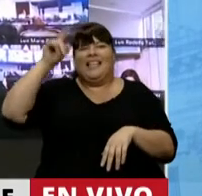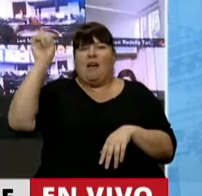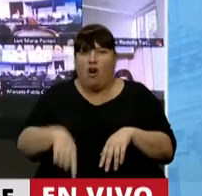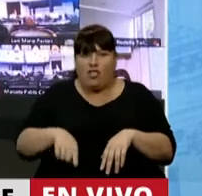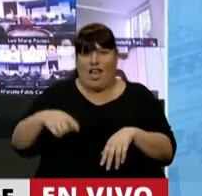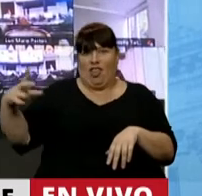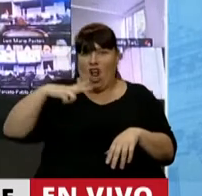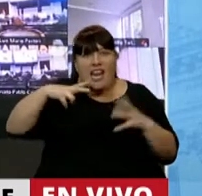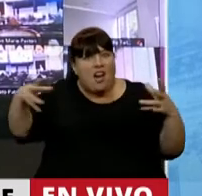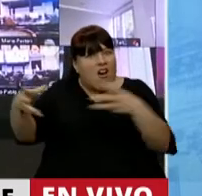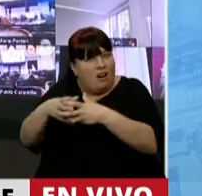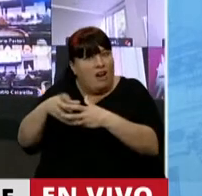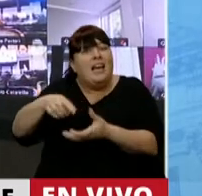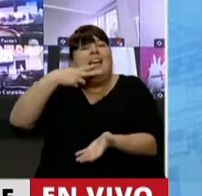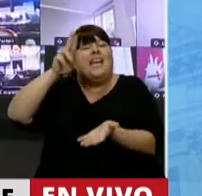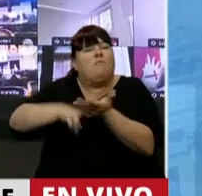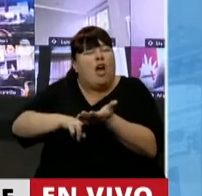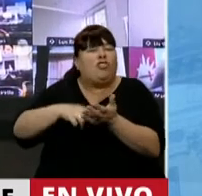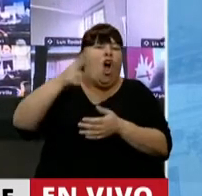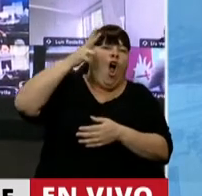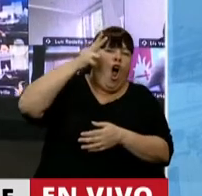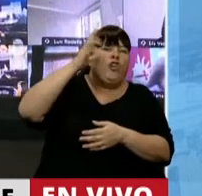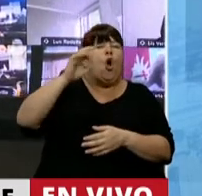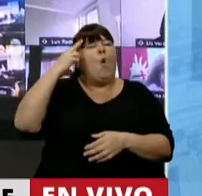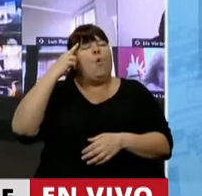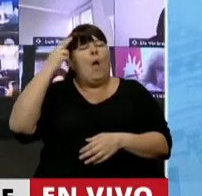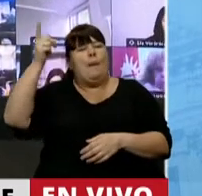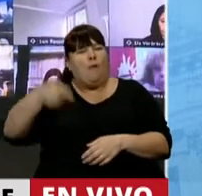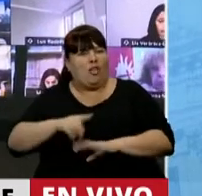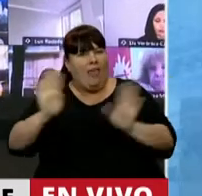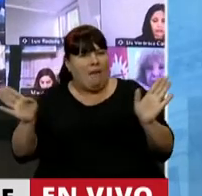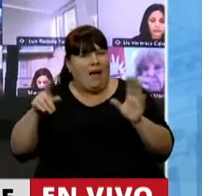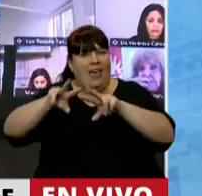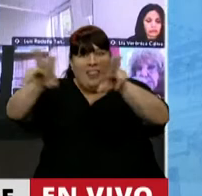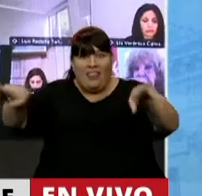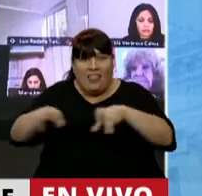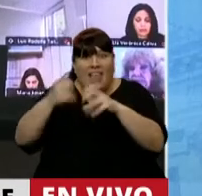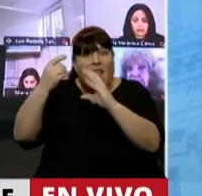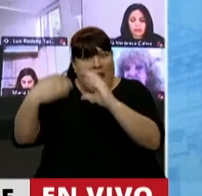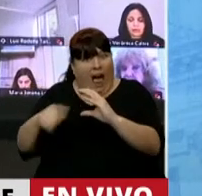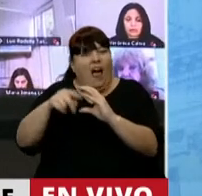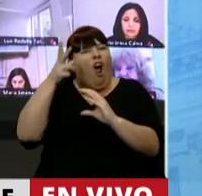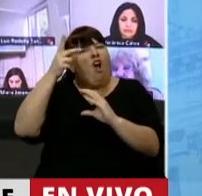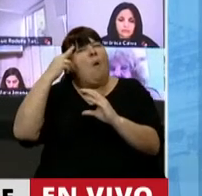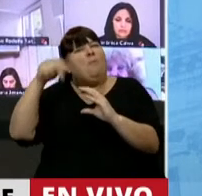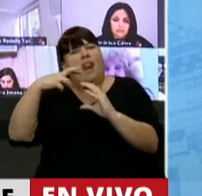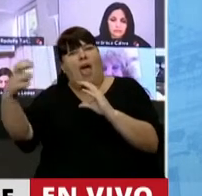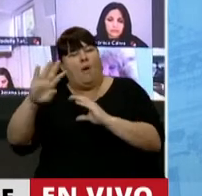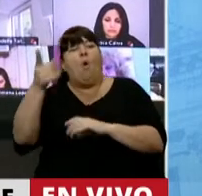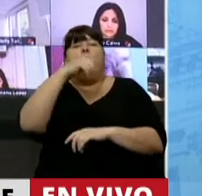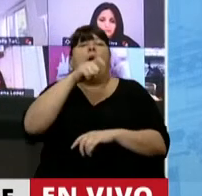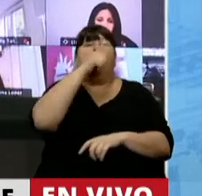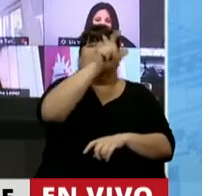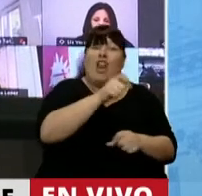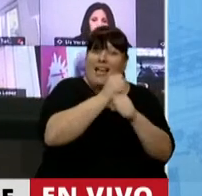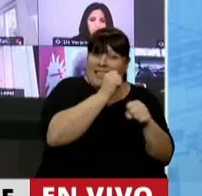% de la riqueza, tributa entre el 8 y el 9% de su renta disponible. Cuando un trabajador